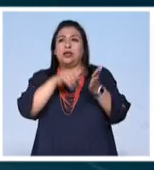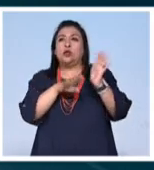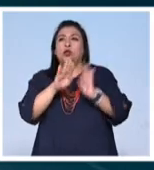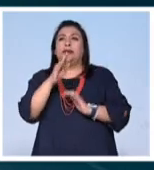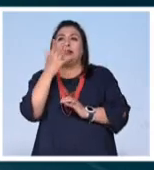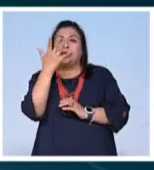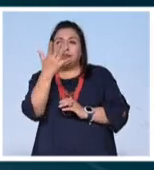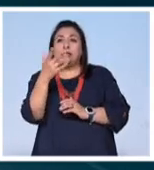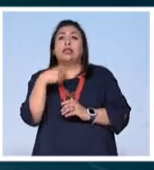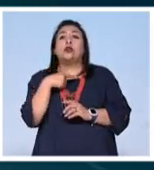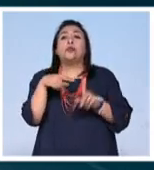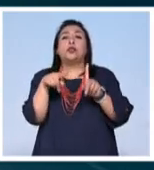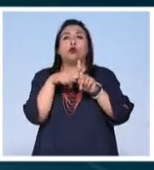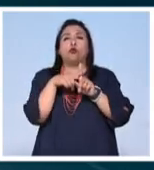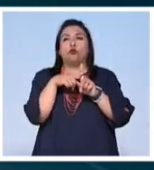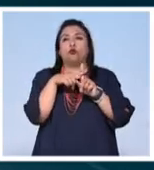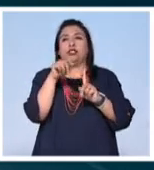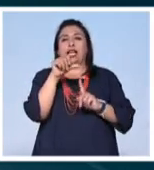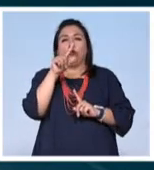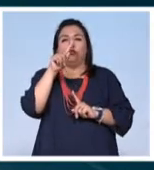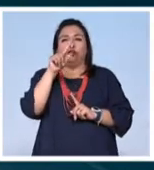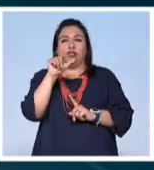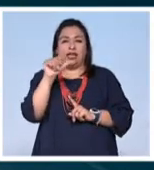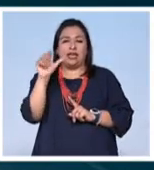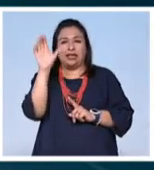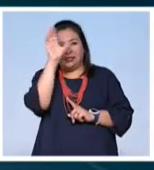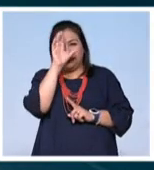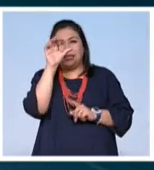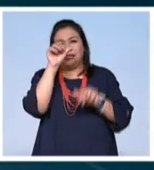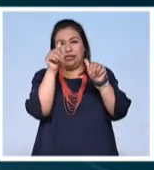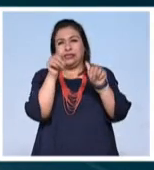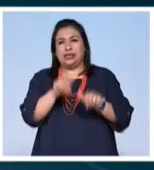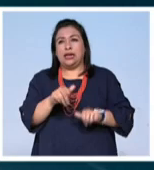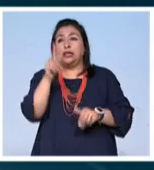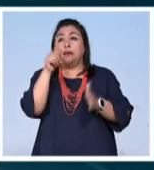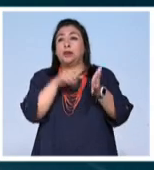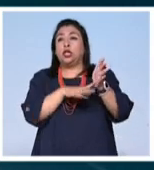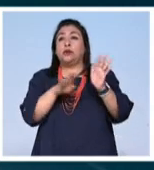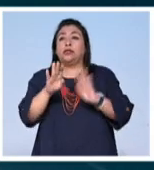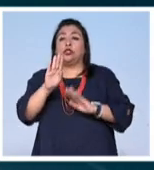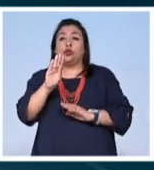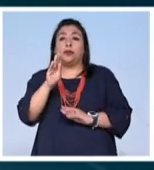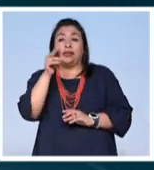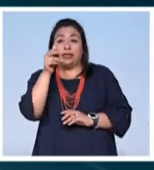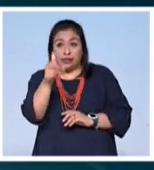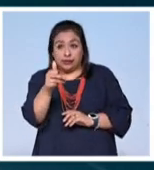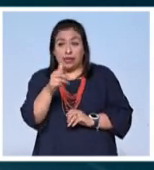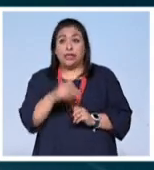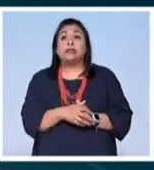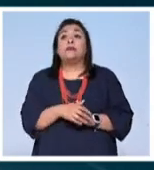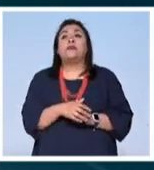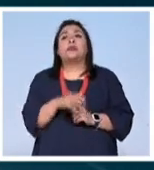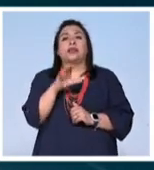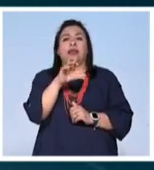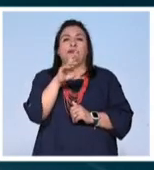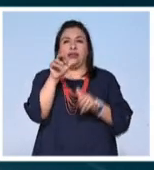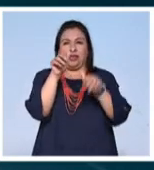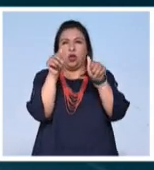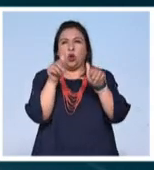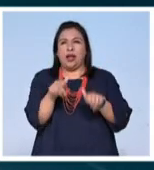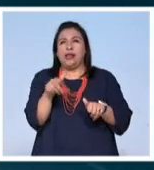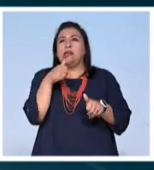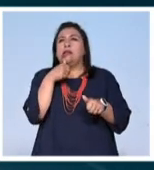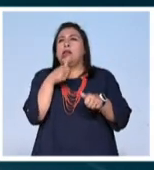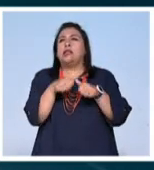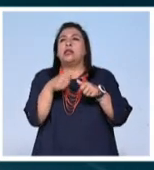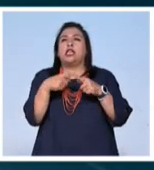la cruz austríaca de honor de las ciencias y las artes en 1996 caballero de las artes y